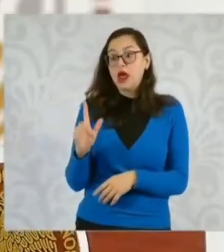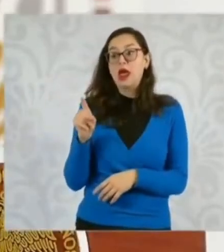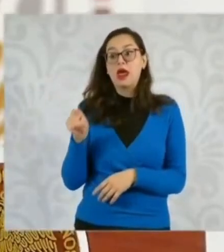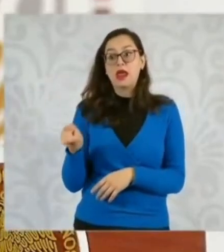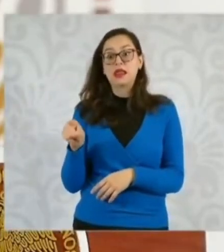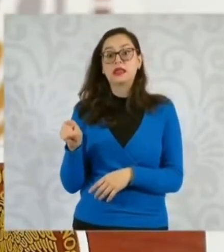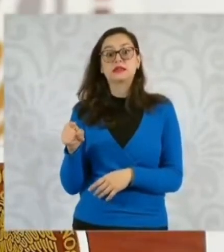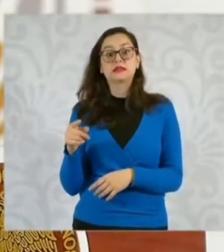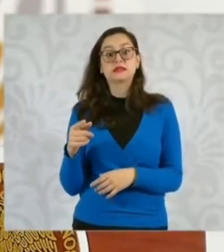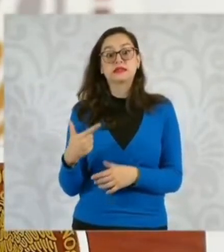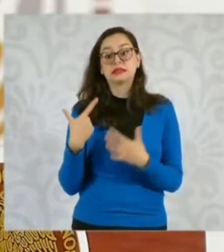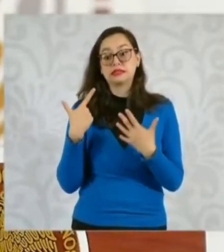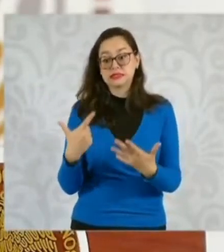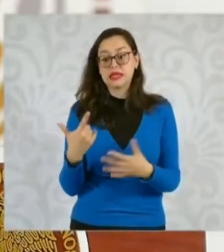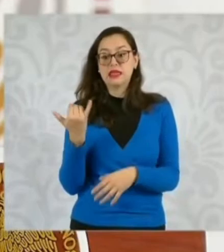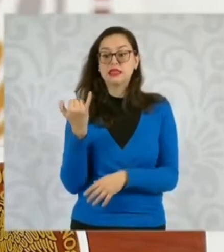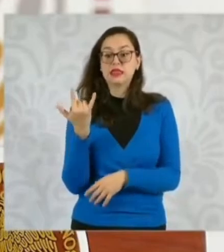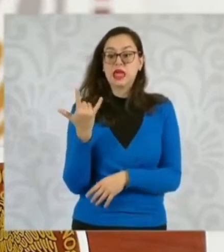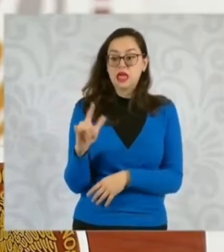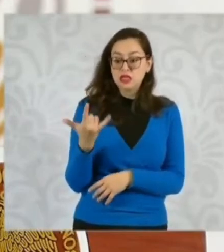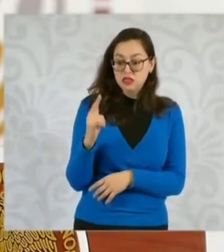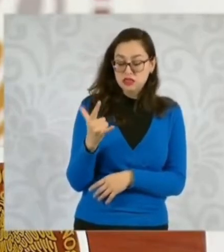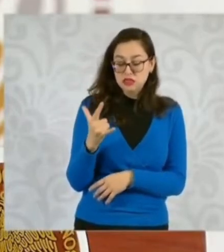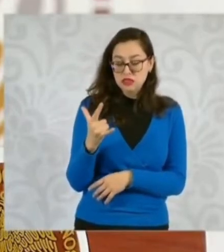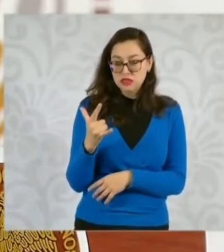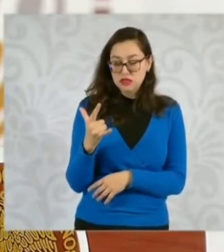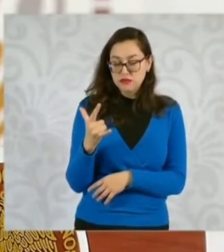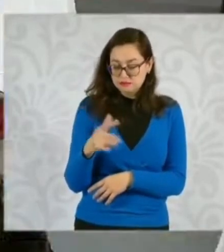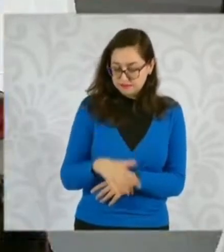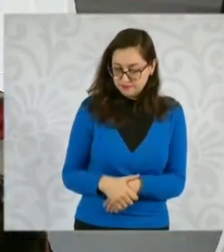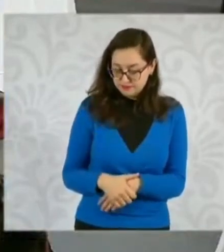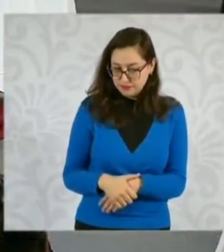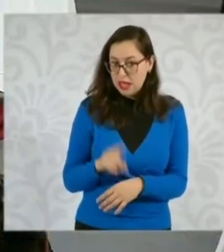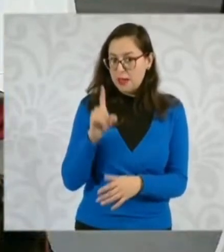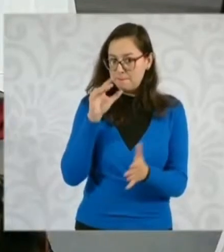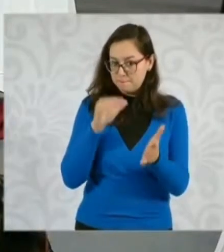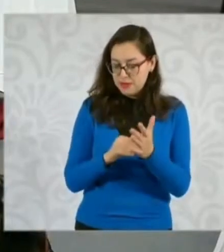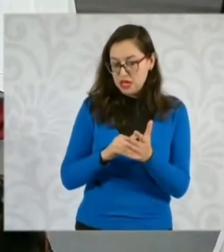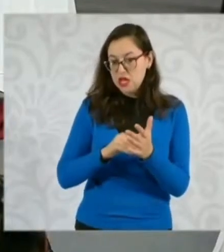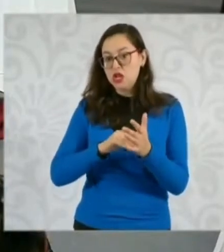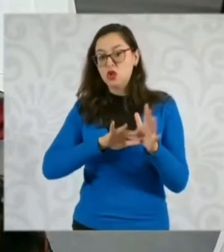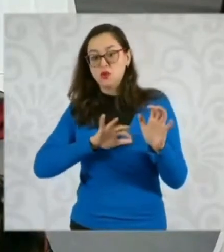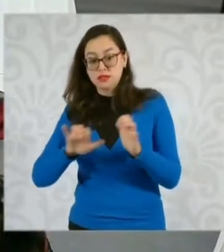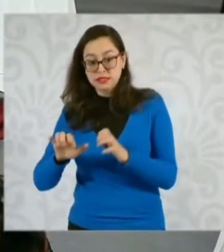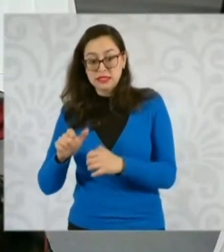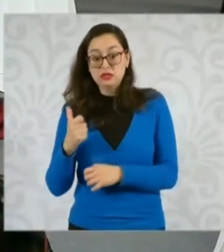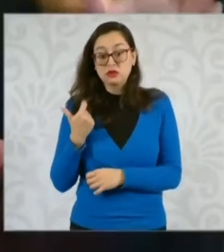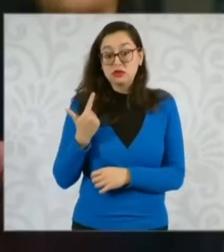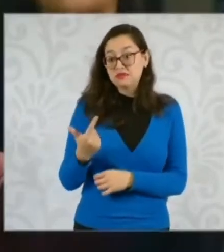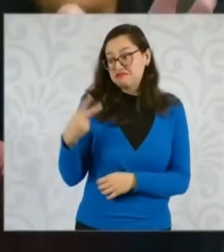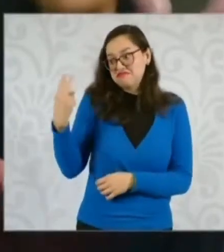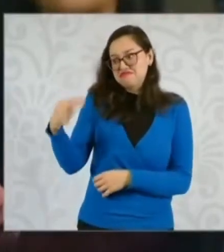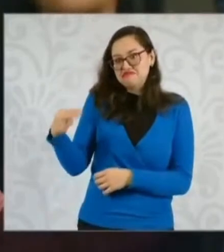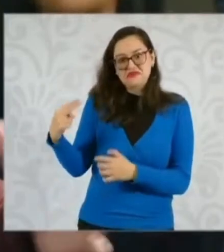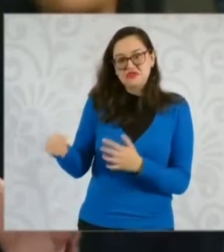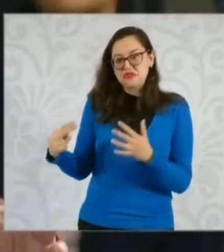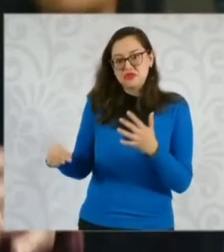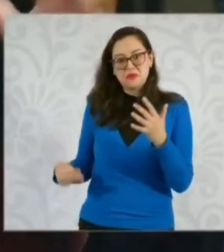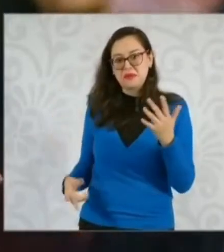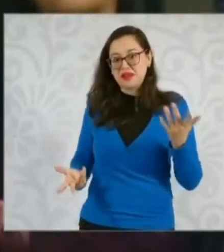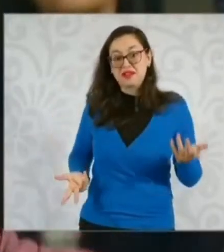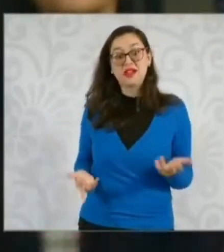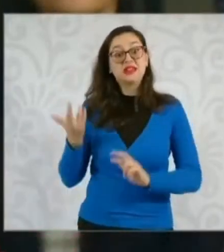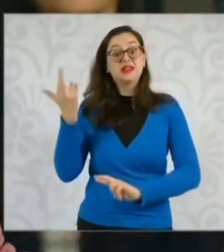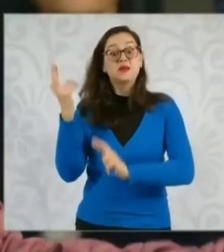movimiento del 7 de julio de 1907, en lo que fue previo a la